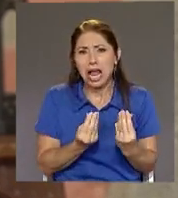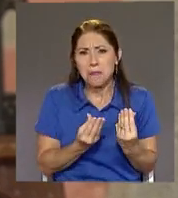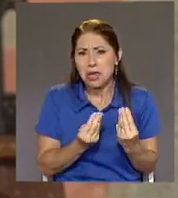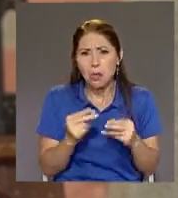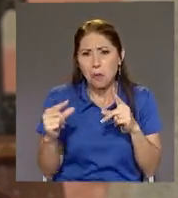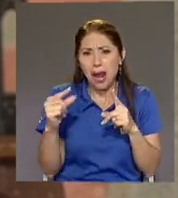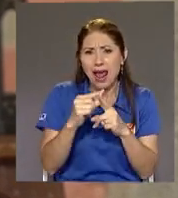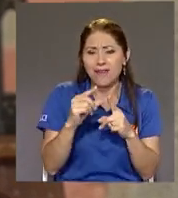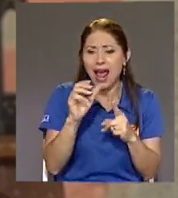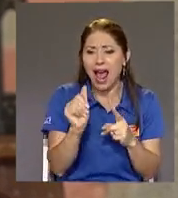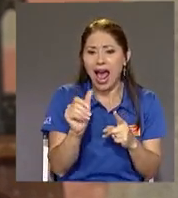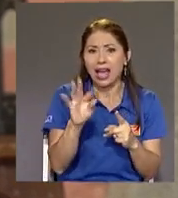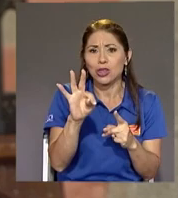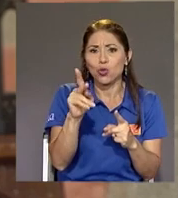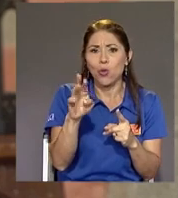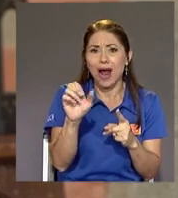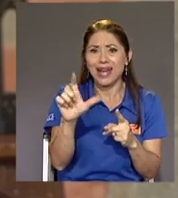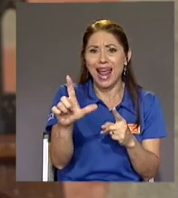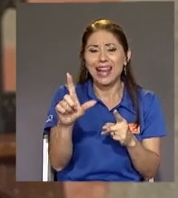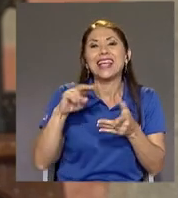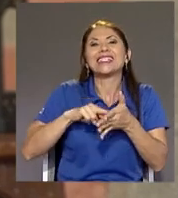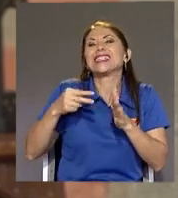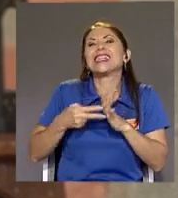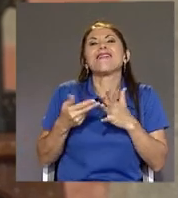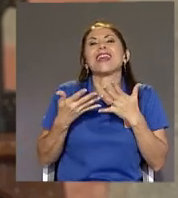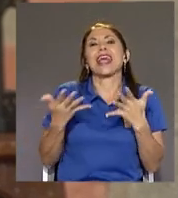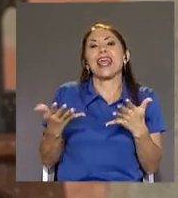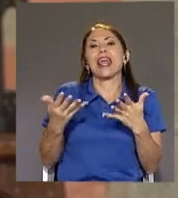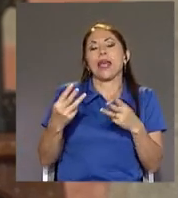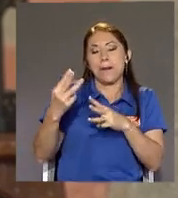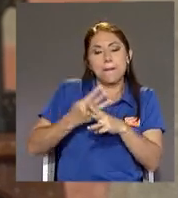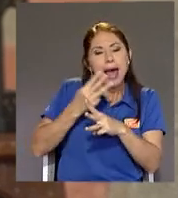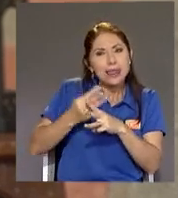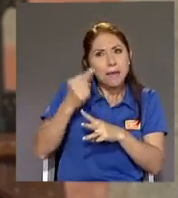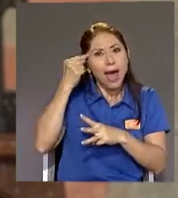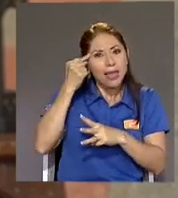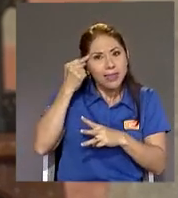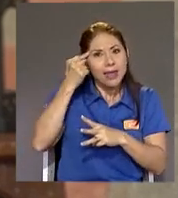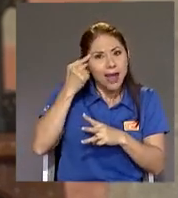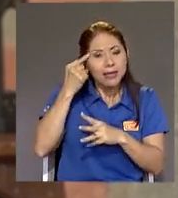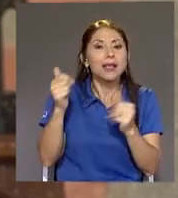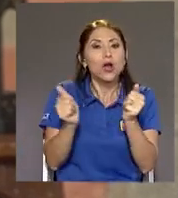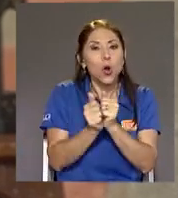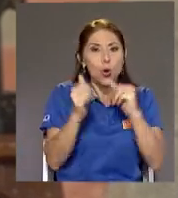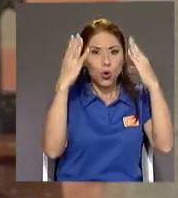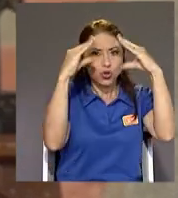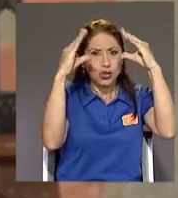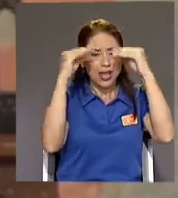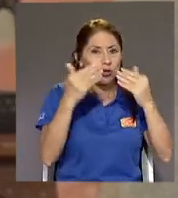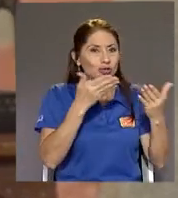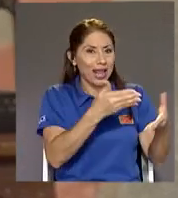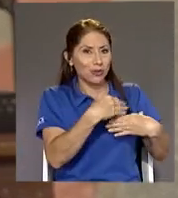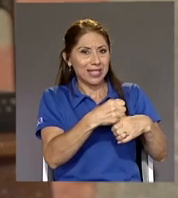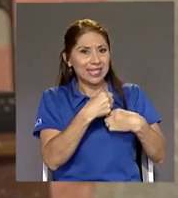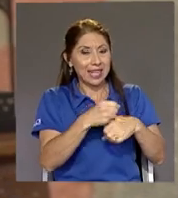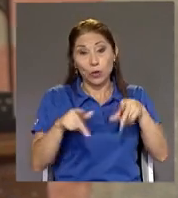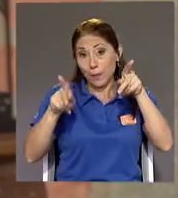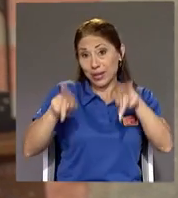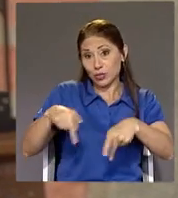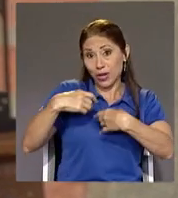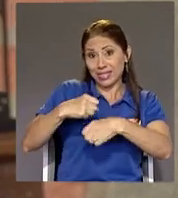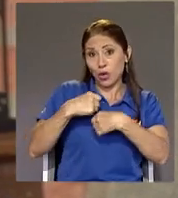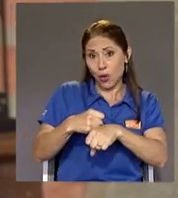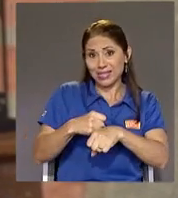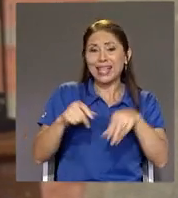actuarial Quiere decir Las matemáticas Detrás de los datos Que él está Y Quienes lo hacen Son gente que sabe muy bien